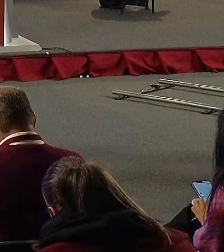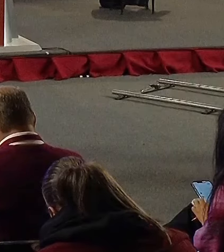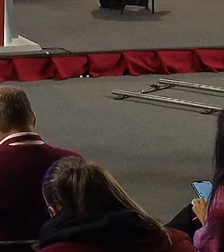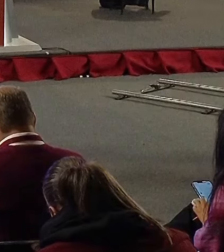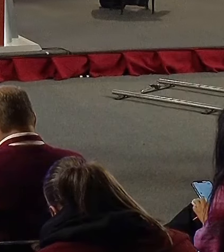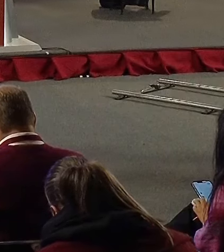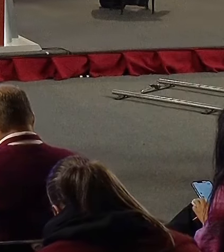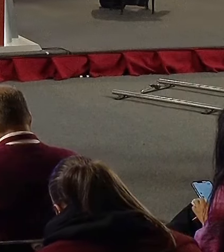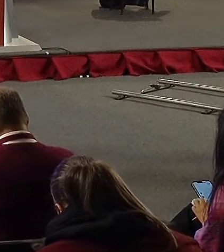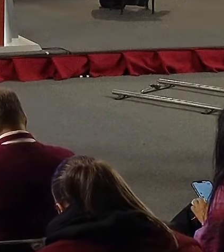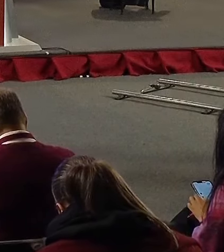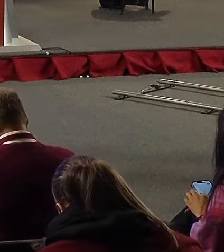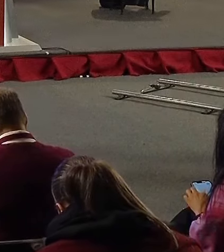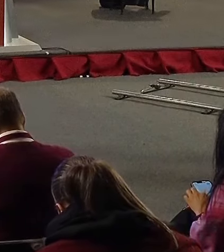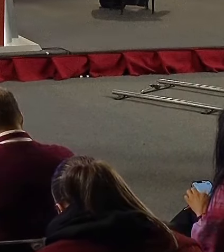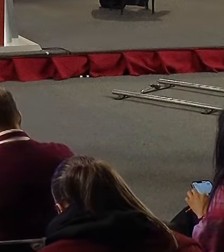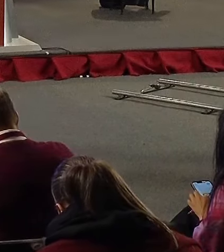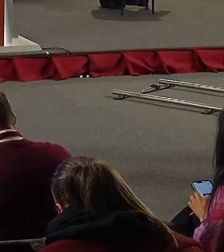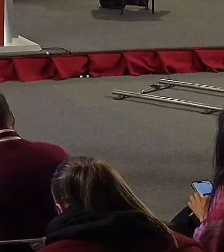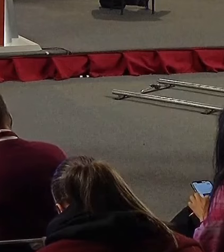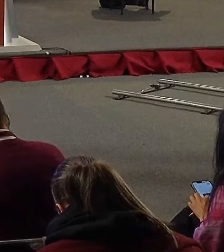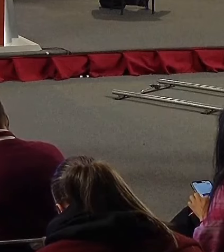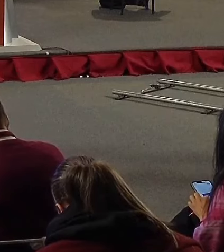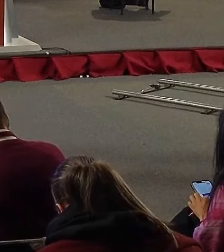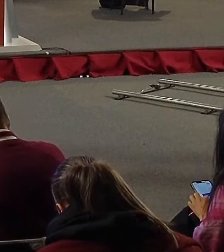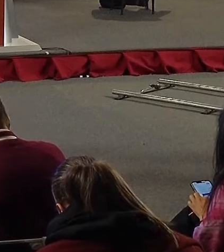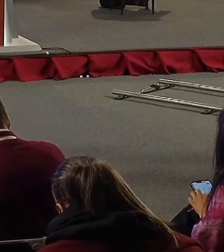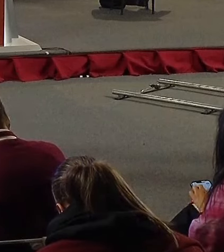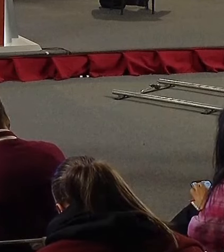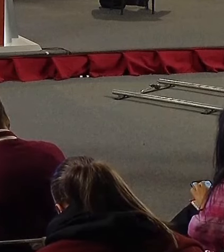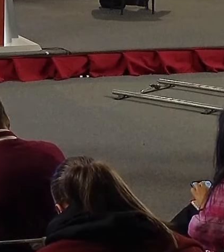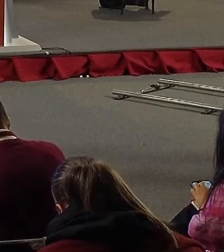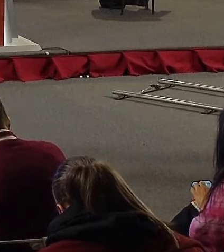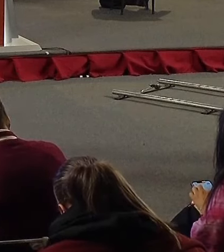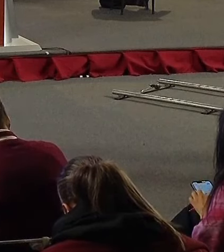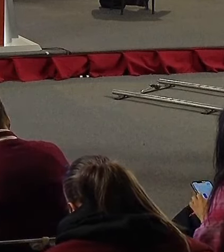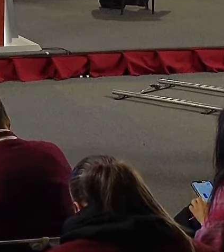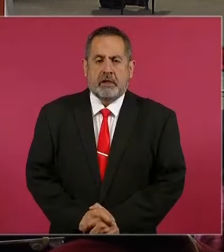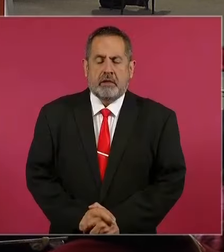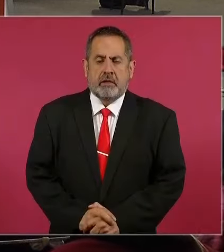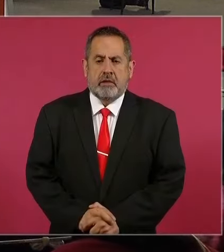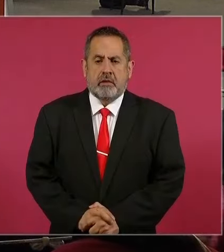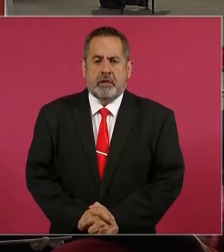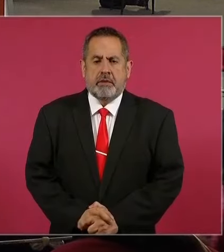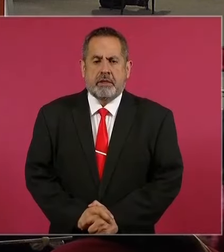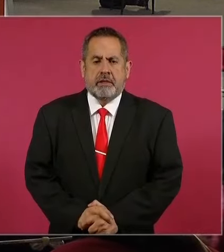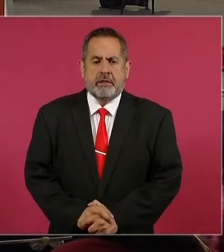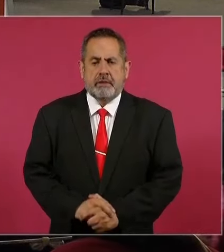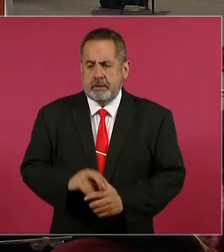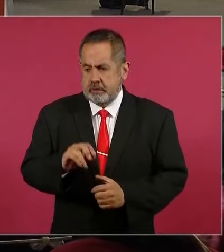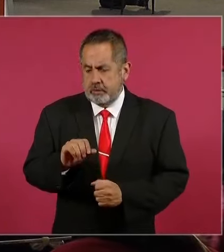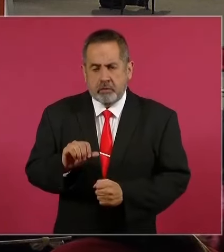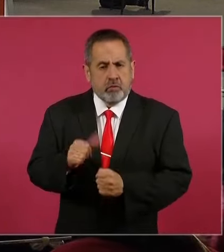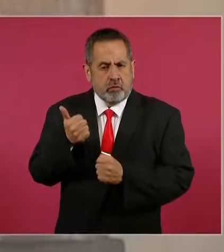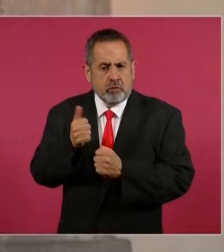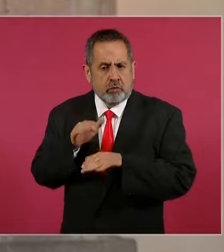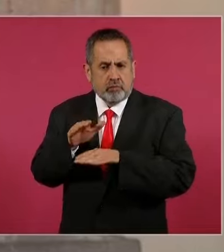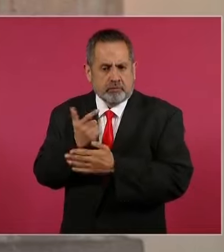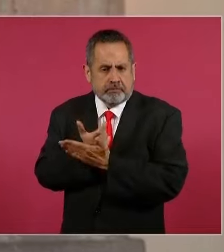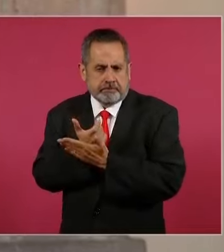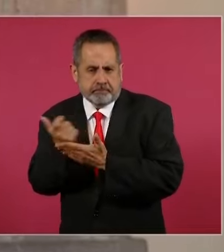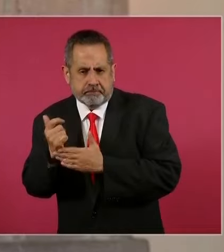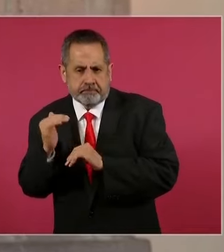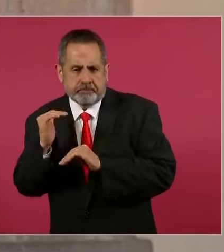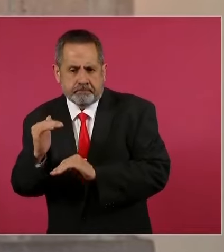reforma respecto a salarios mínimos y salarios justos. De entrada, el salario mínimo no